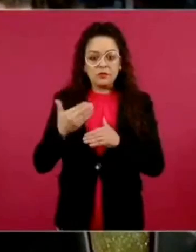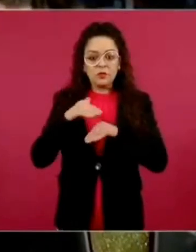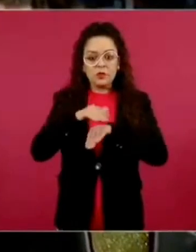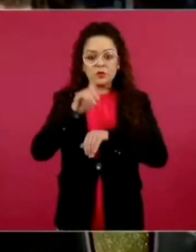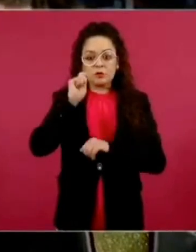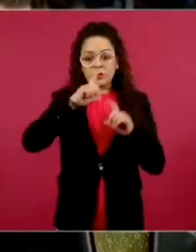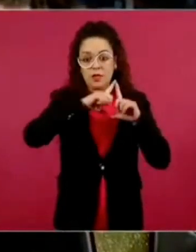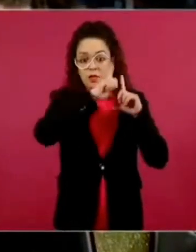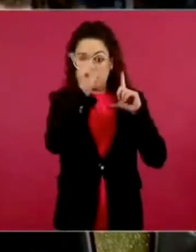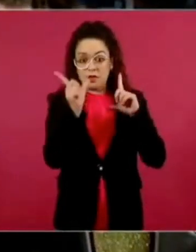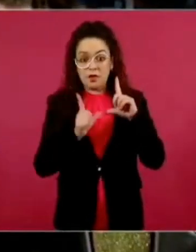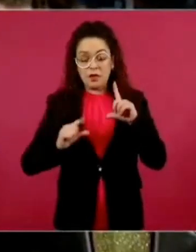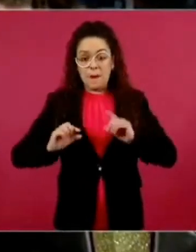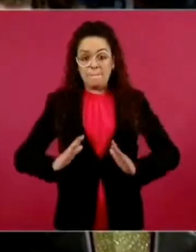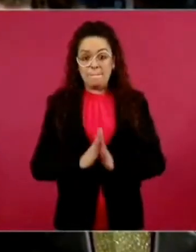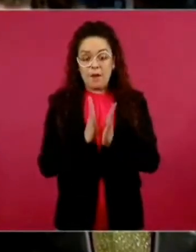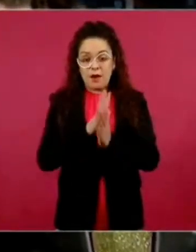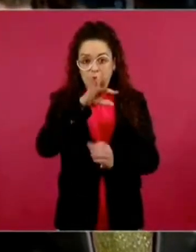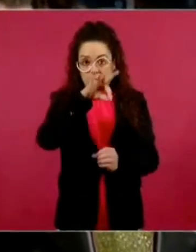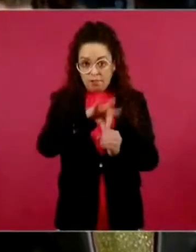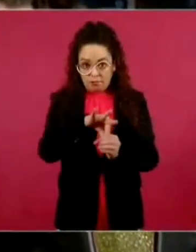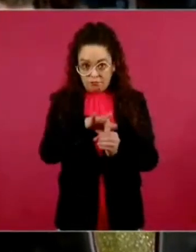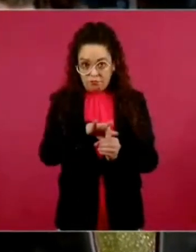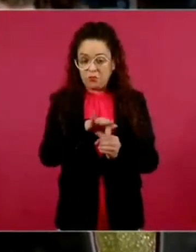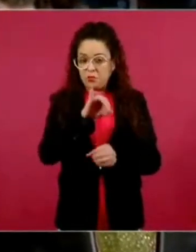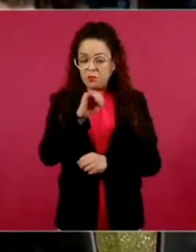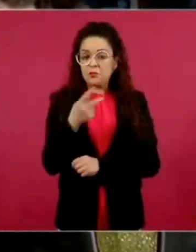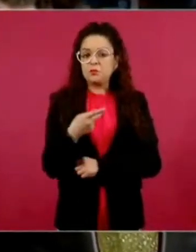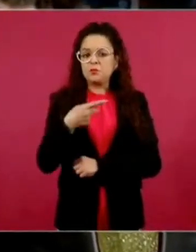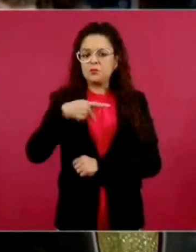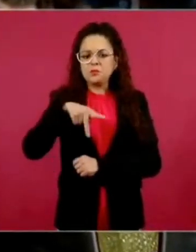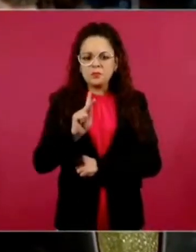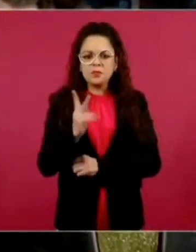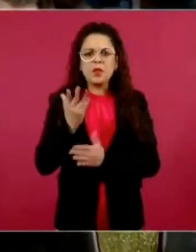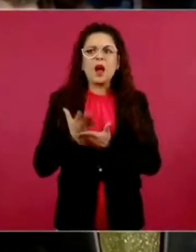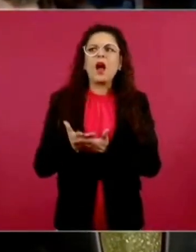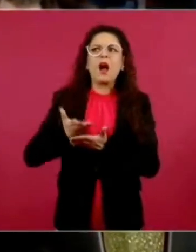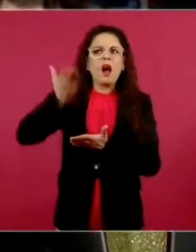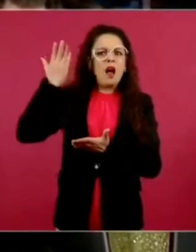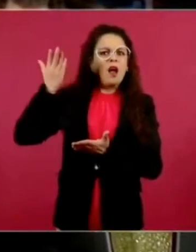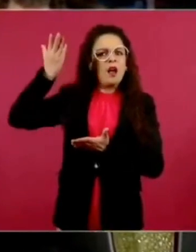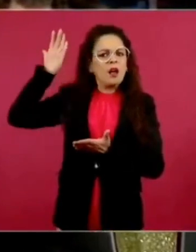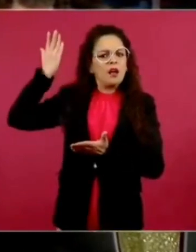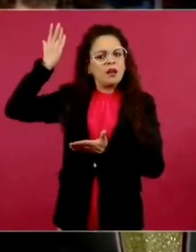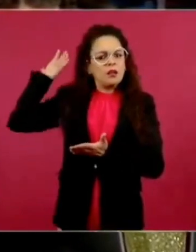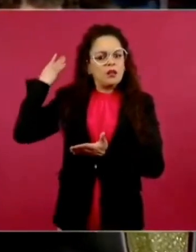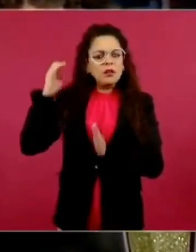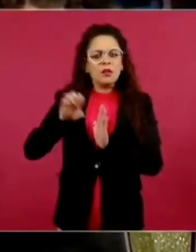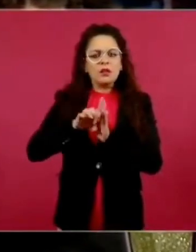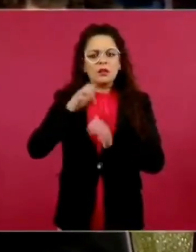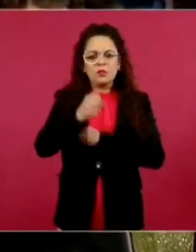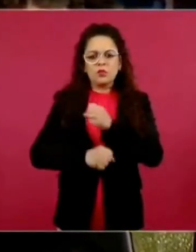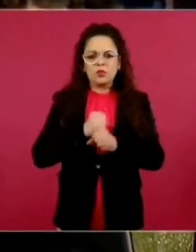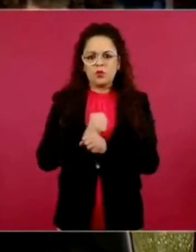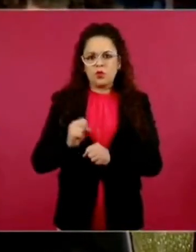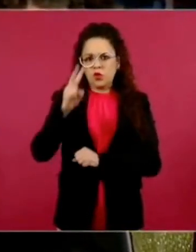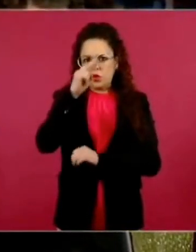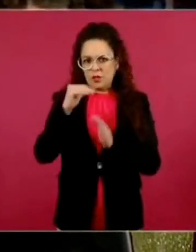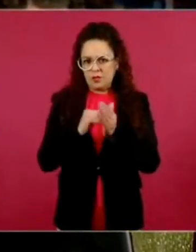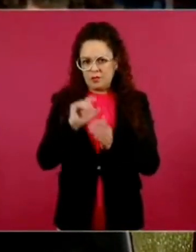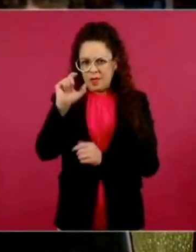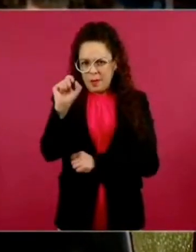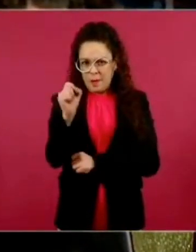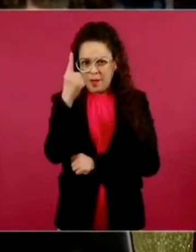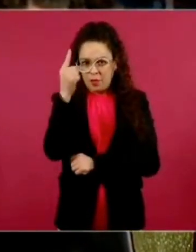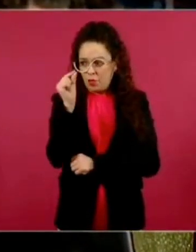nacional. Sin embargo, lo que ha sucedido en anteriores elecciones, la más reciente en 2021, en torno a lo que ha